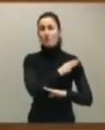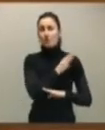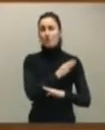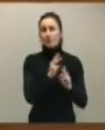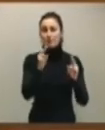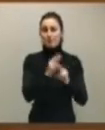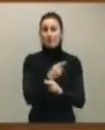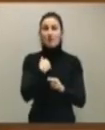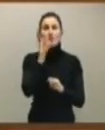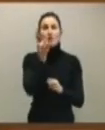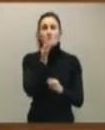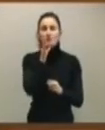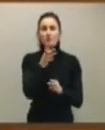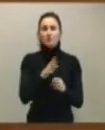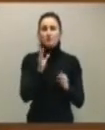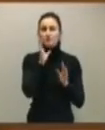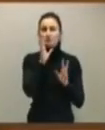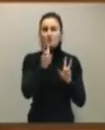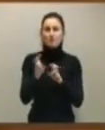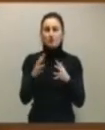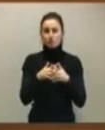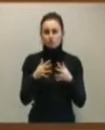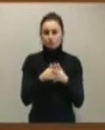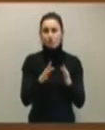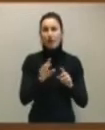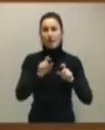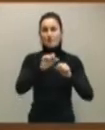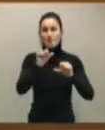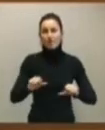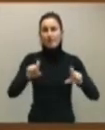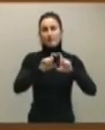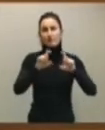de estructura de Estado, de modelo de Estado, de modelo de organización institucional,